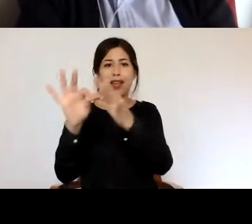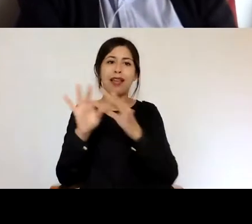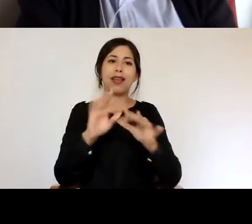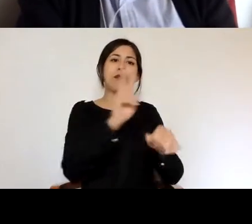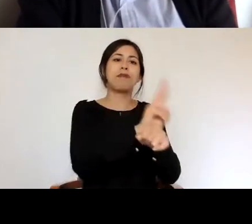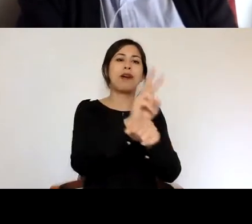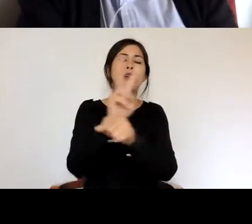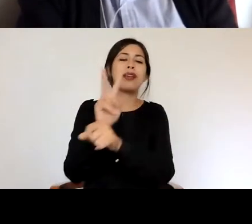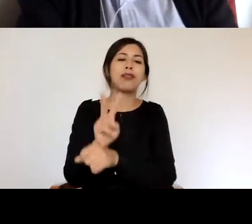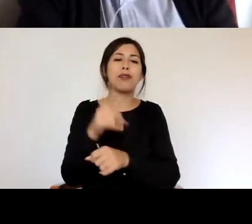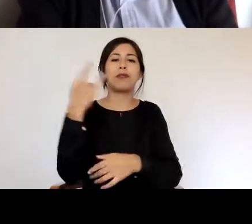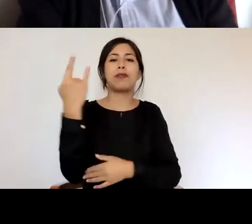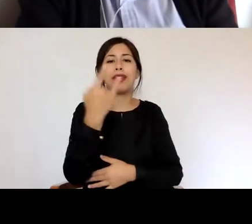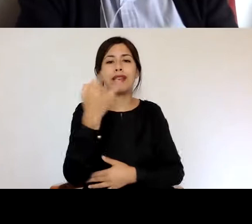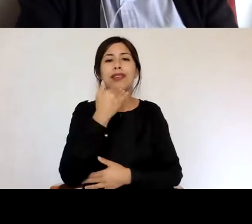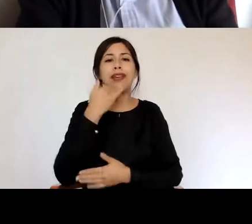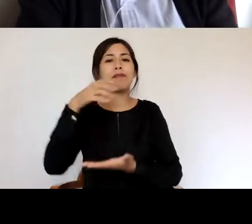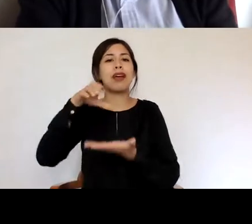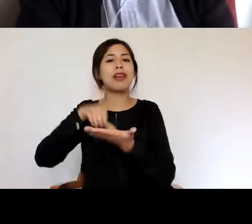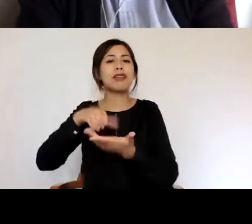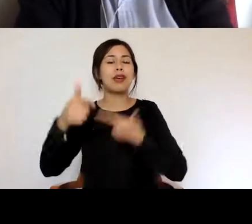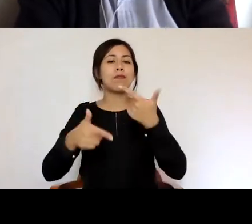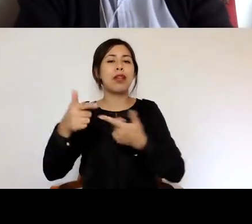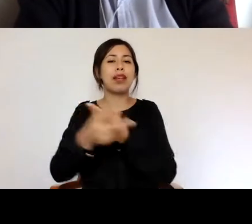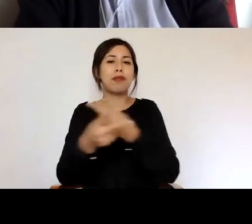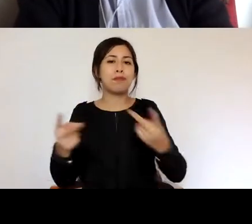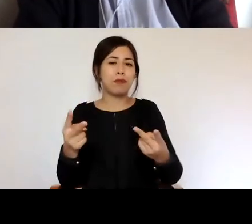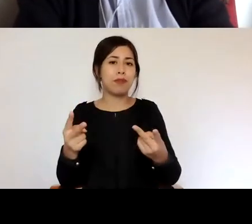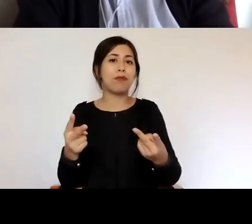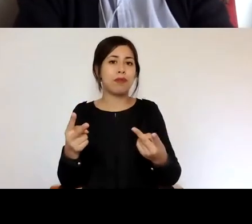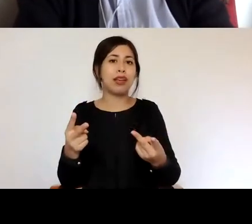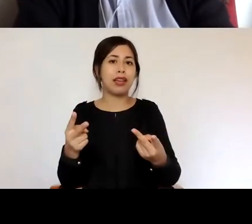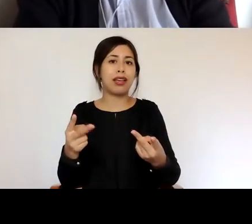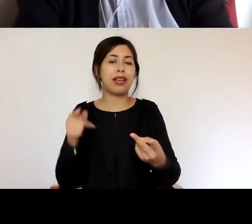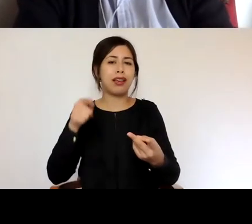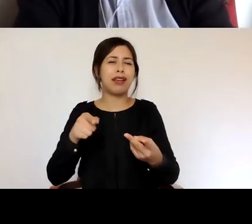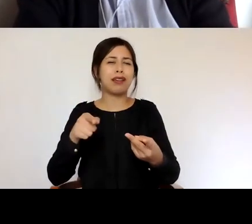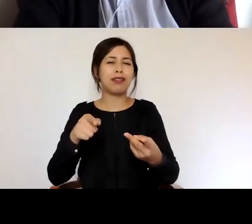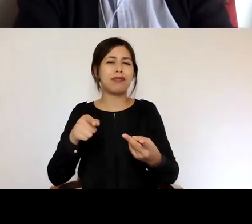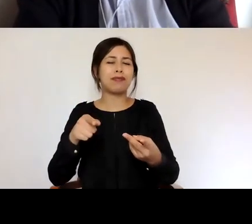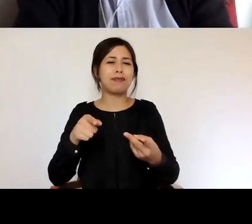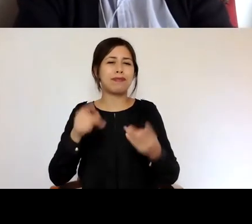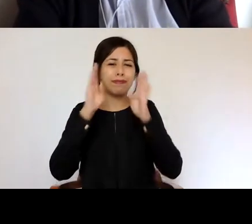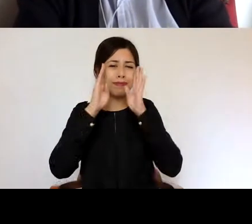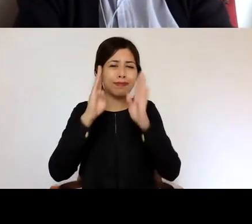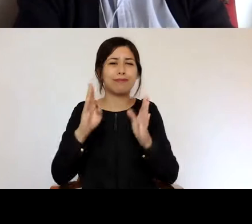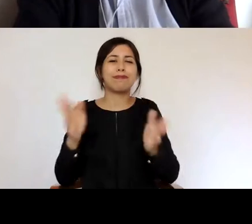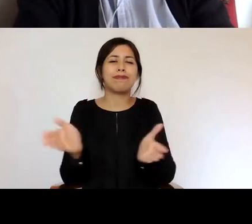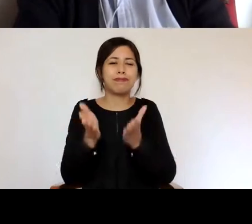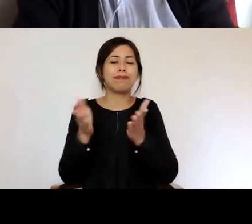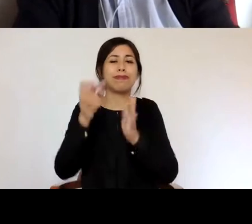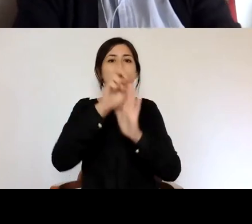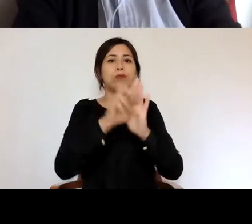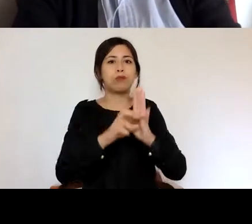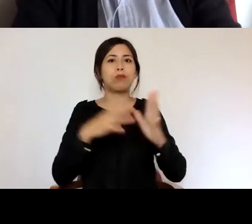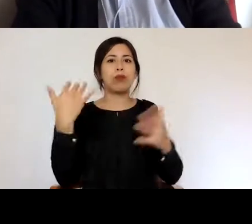universidad y al centro de políticas públicas que Oriente conduce este gran proyecto gracias